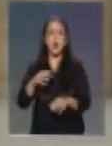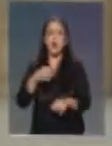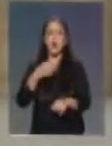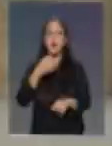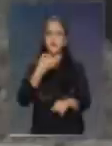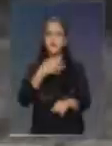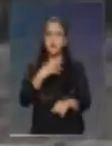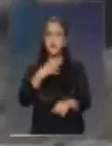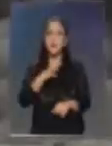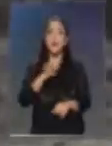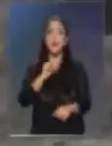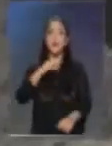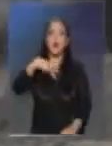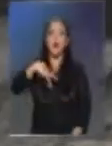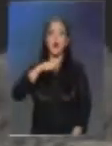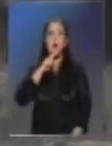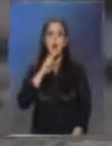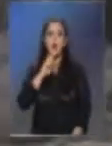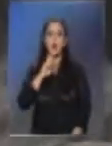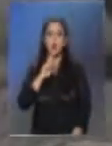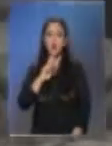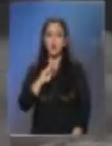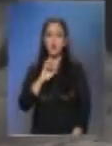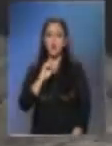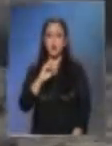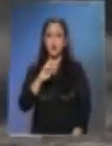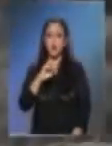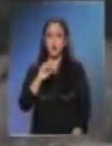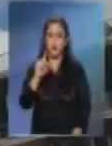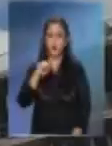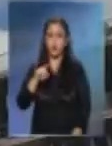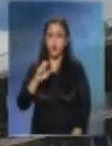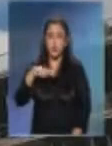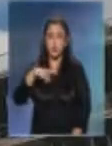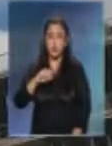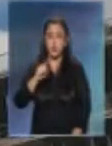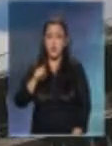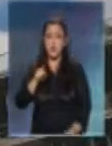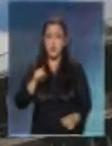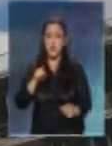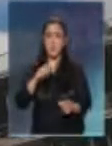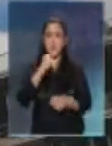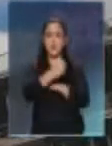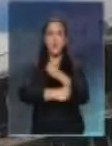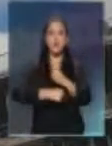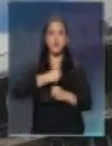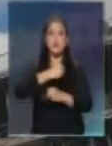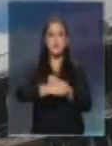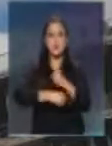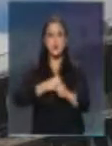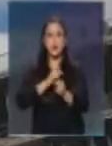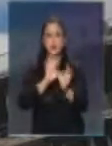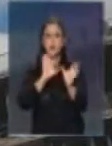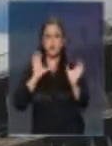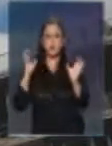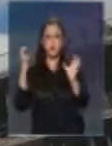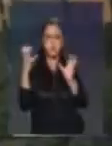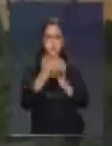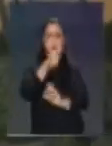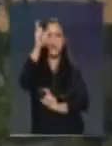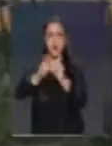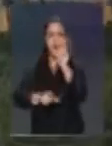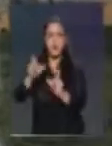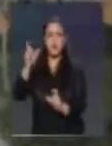antropoceno. Estamos entrando en una era geológica nueva en la cual el ser humano está perturbando de manera significativa